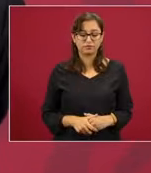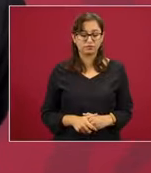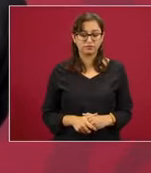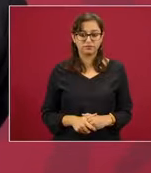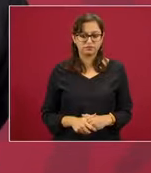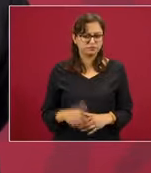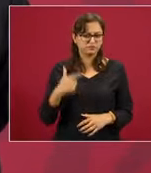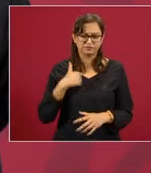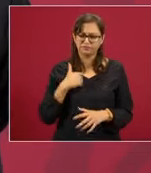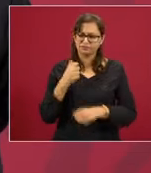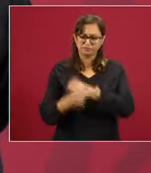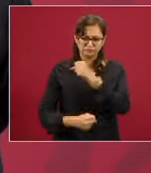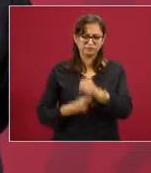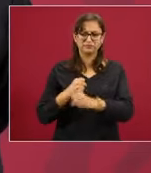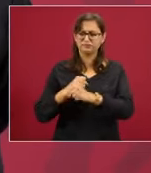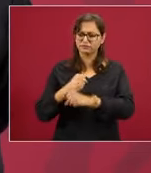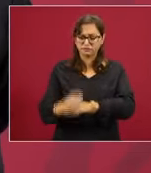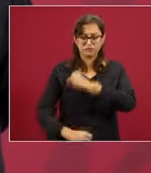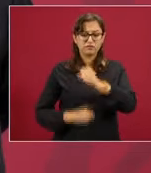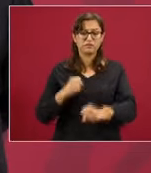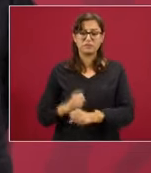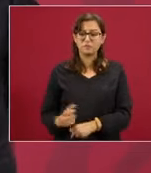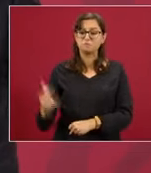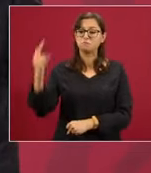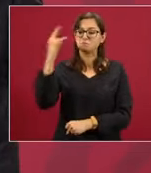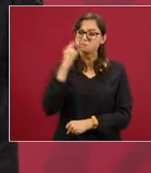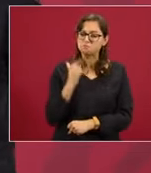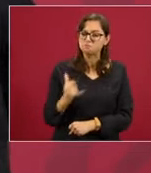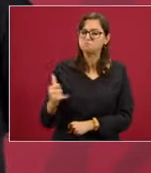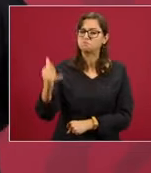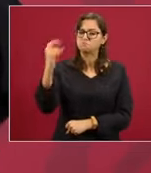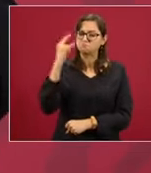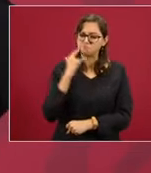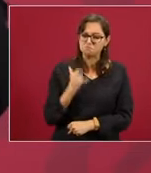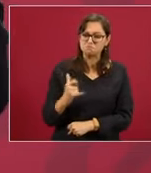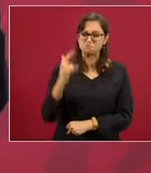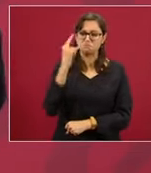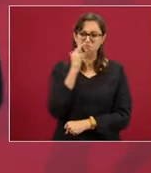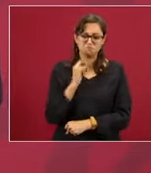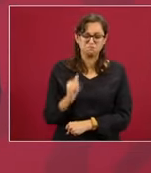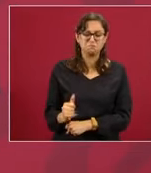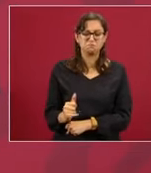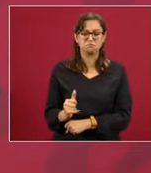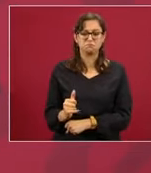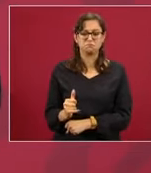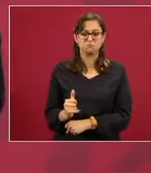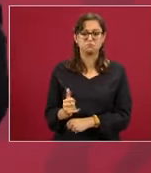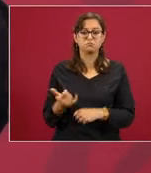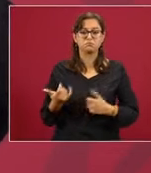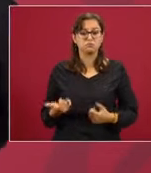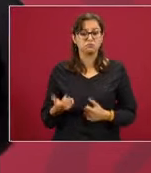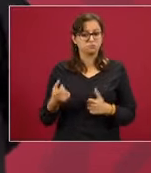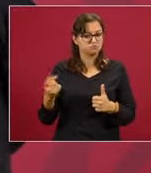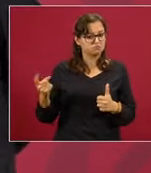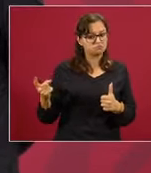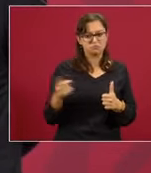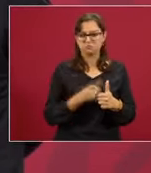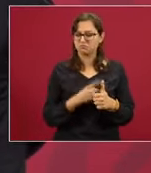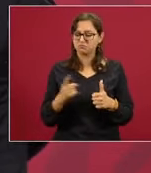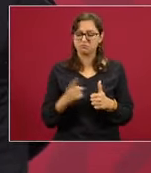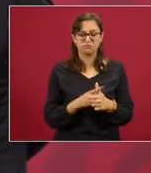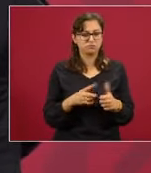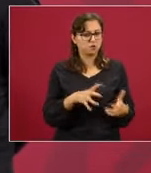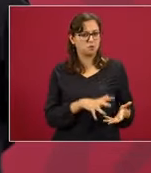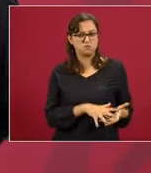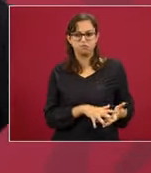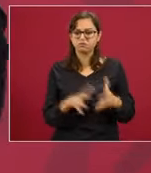muchos años y me he guiado por el principio de la no